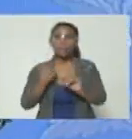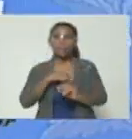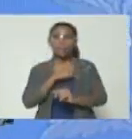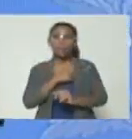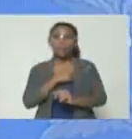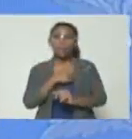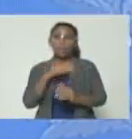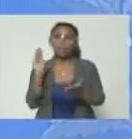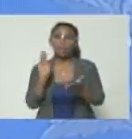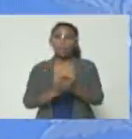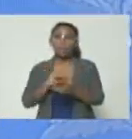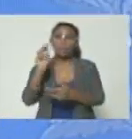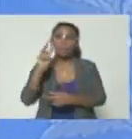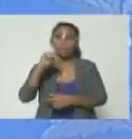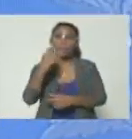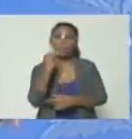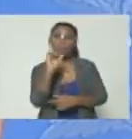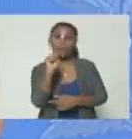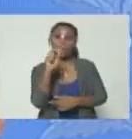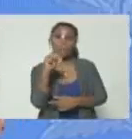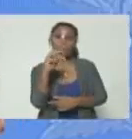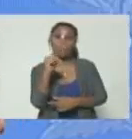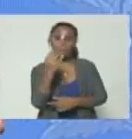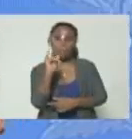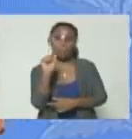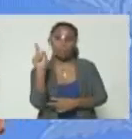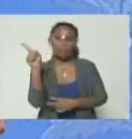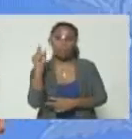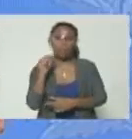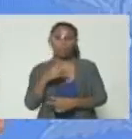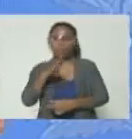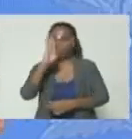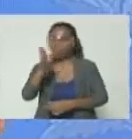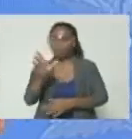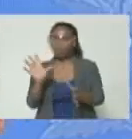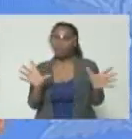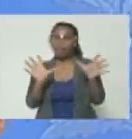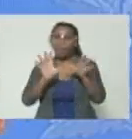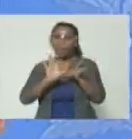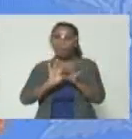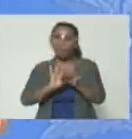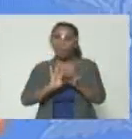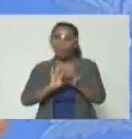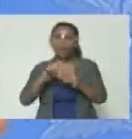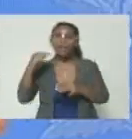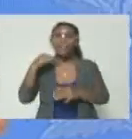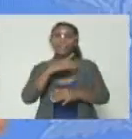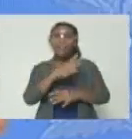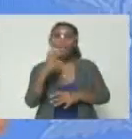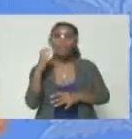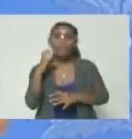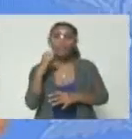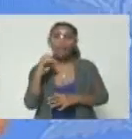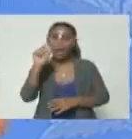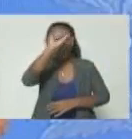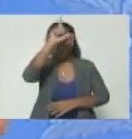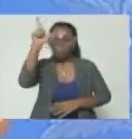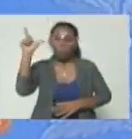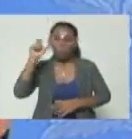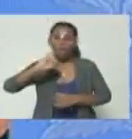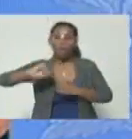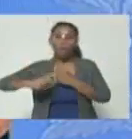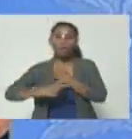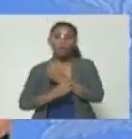situada en Miami porque está directamente asociada a Iván Duque, a Leopoldo López, a Juan Guaidó